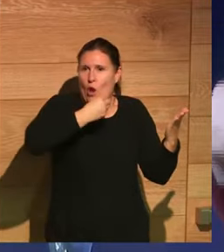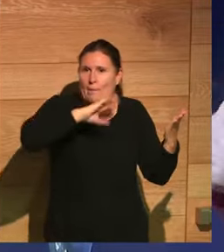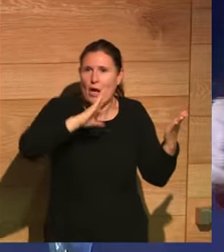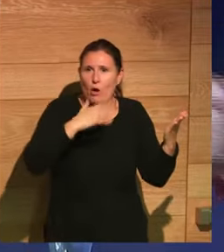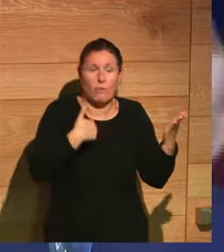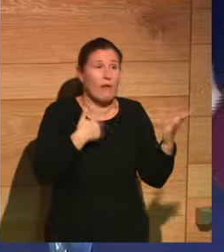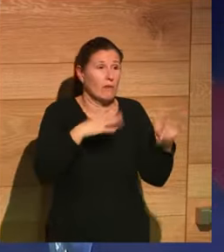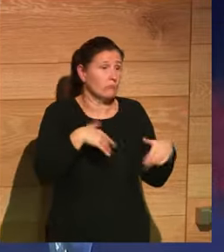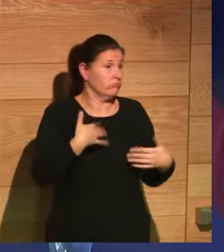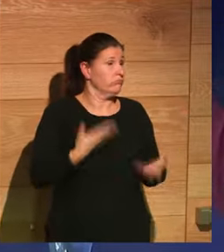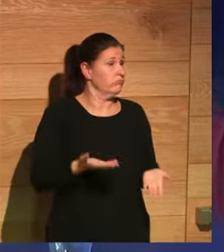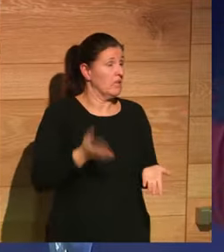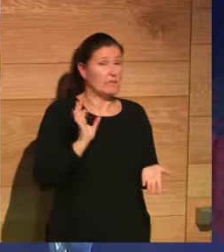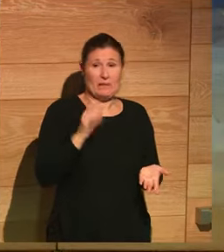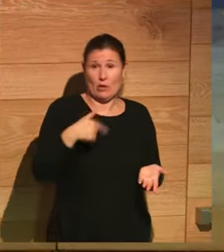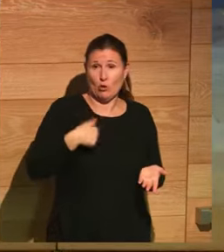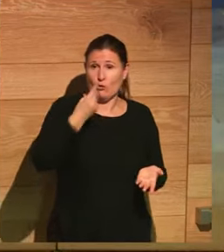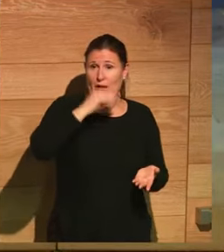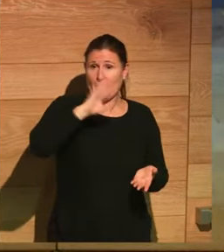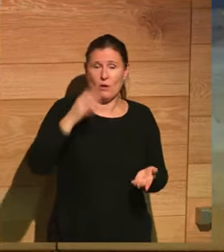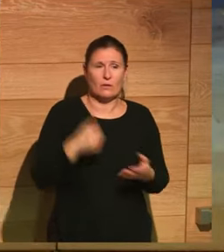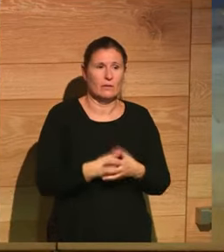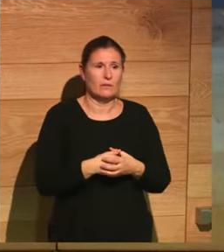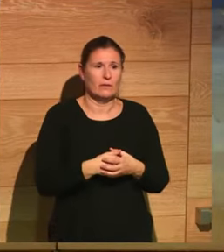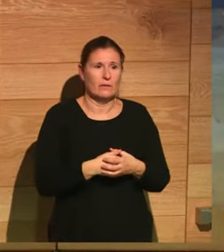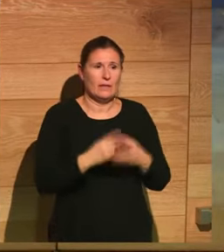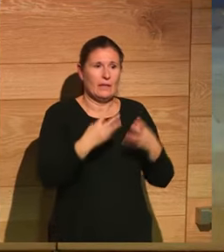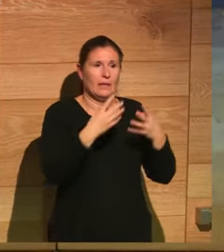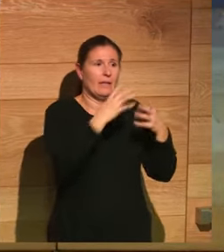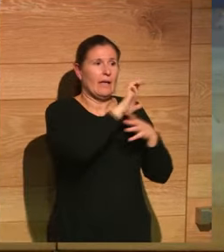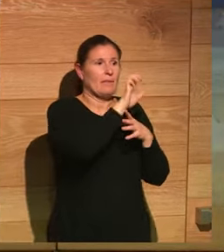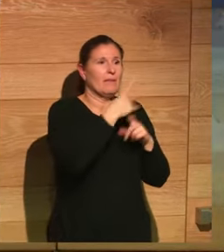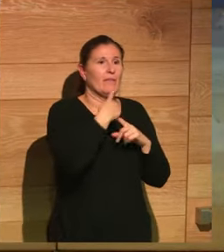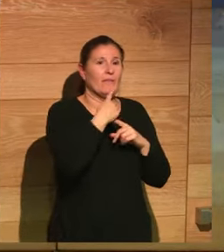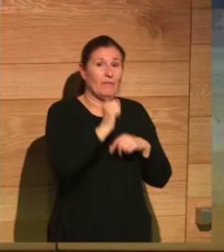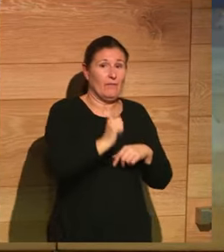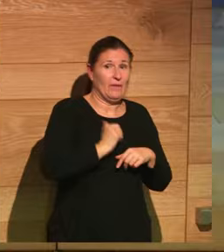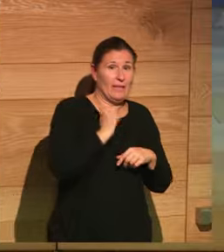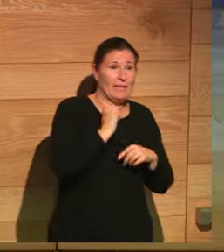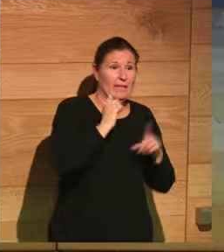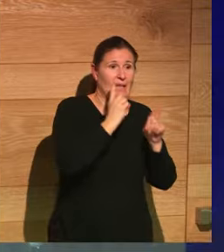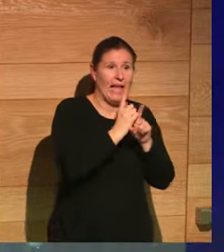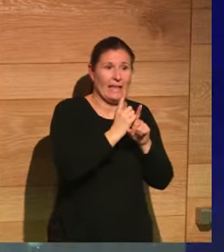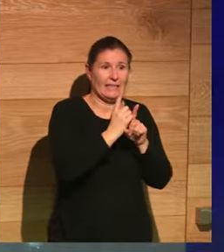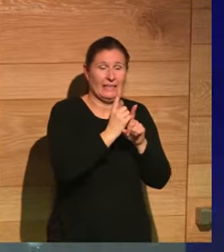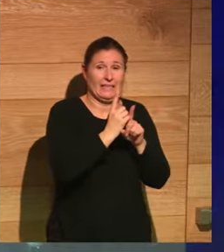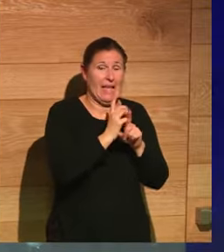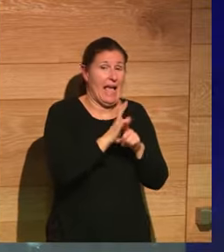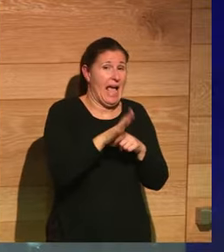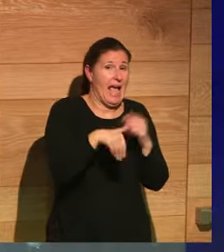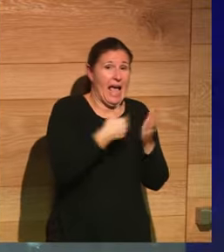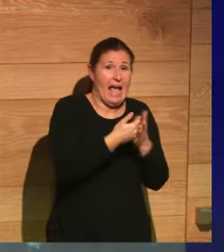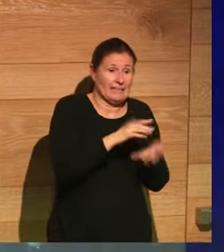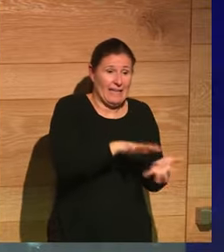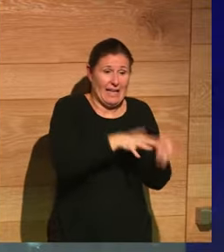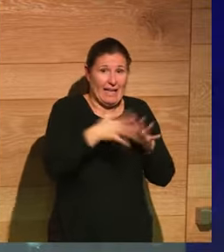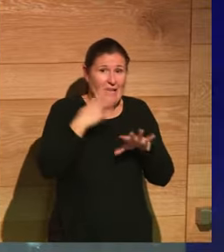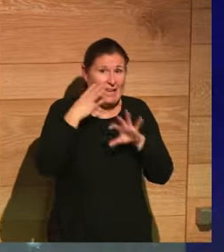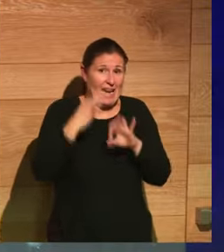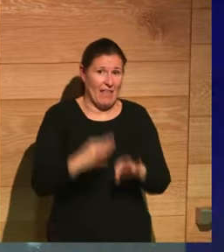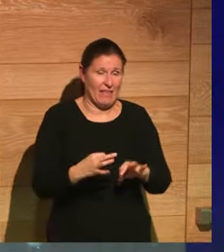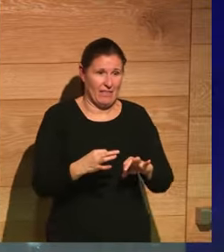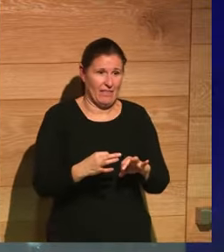claro. ya dicen precisamente los americanos lo de fake it until you make it. sí. O sea, finge hasta que se convierta en una realidad.